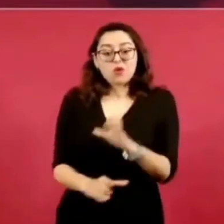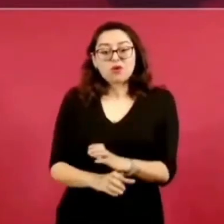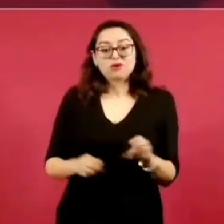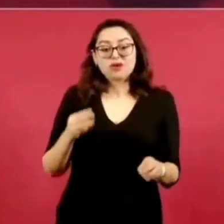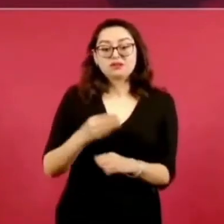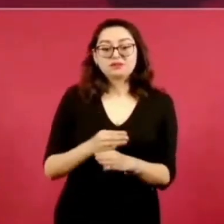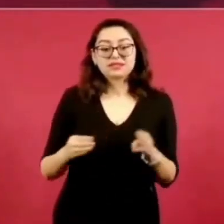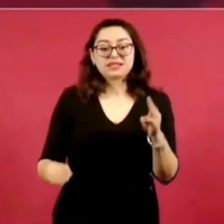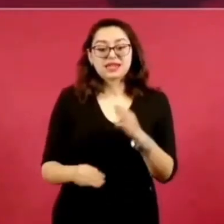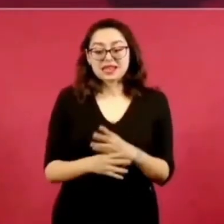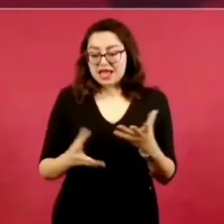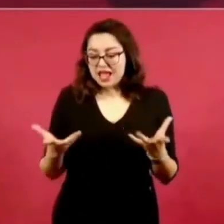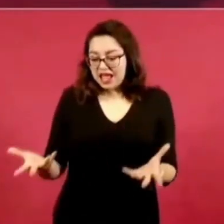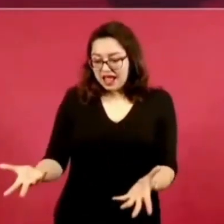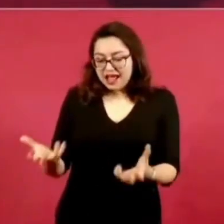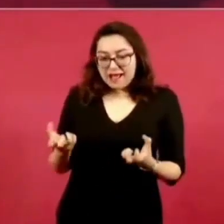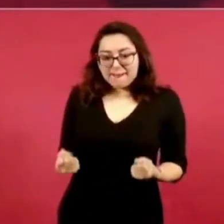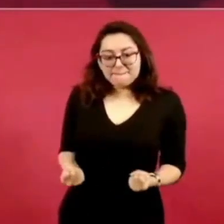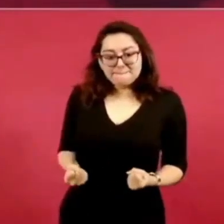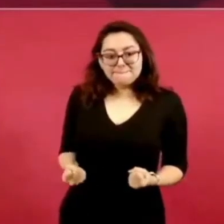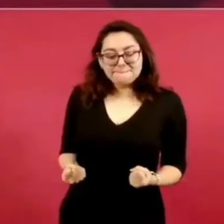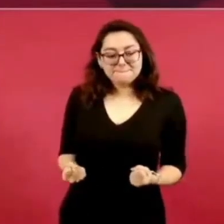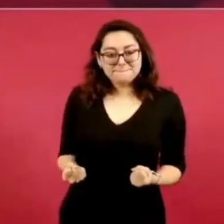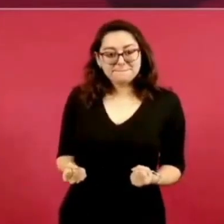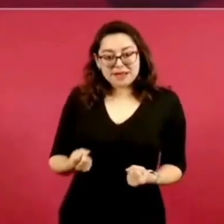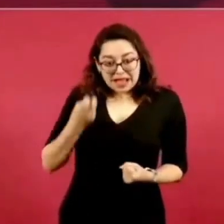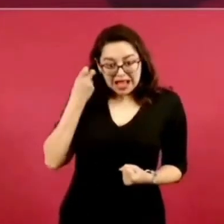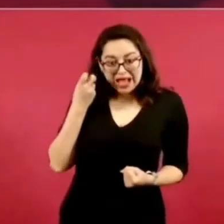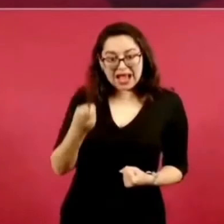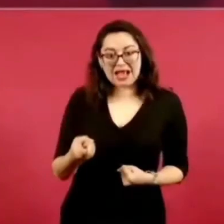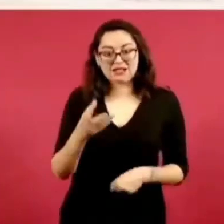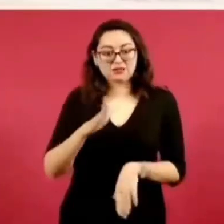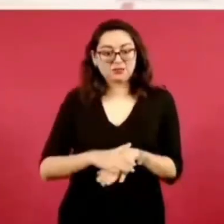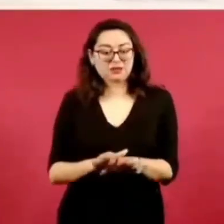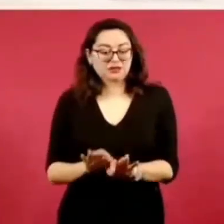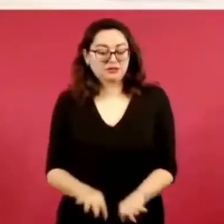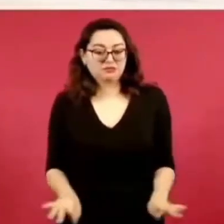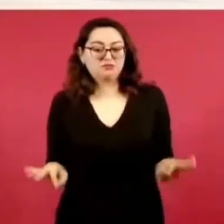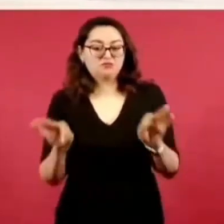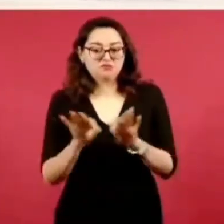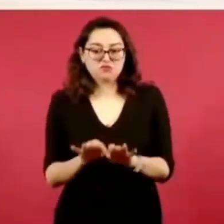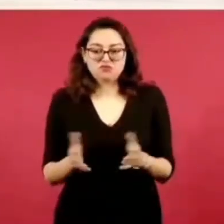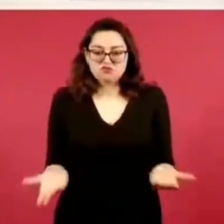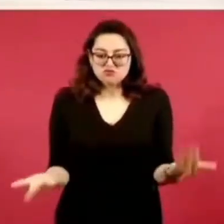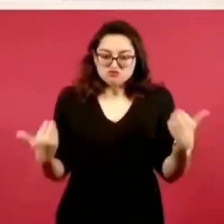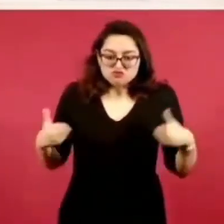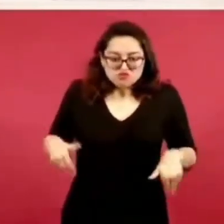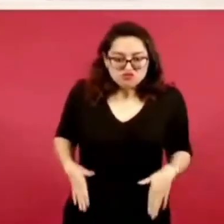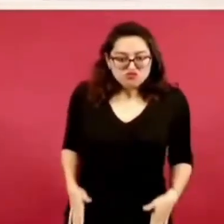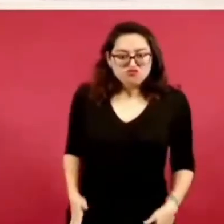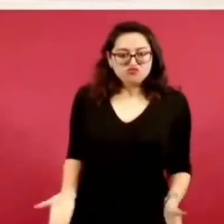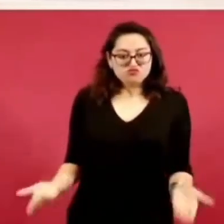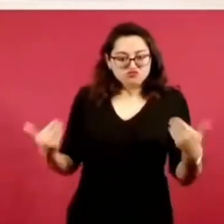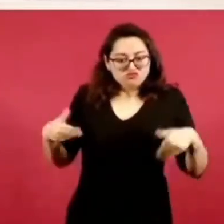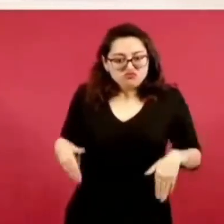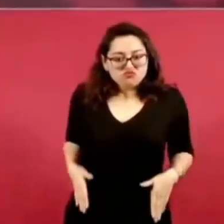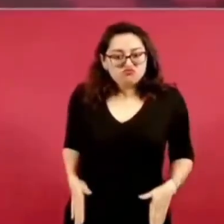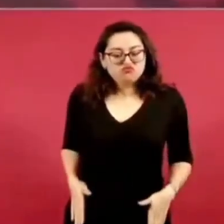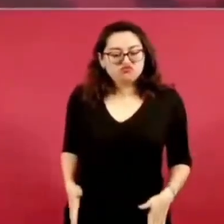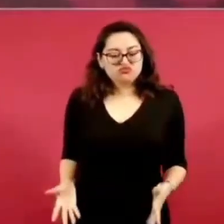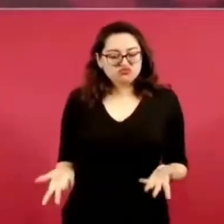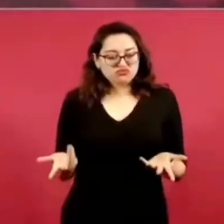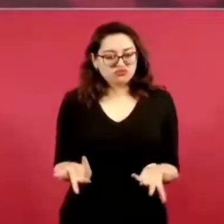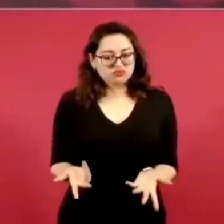donde en vez de interesarles a los servidores